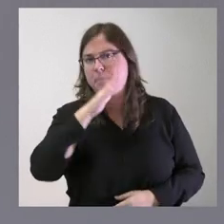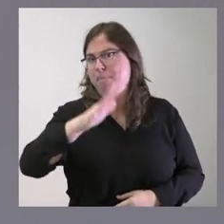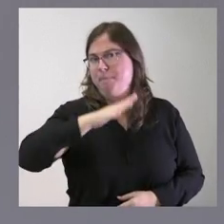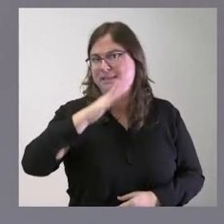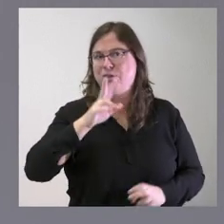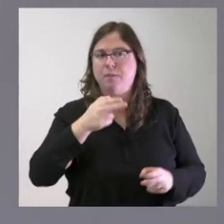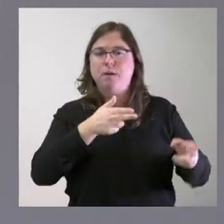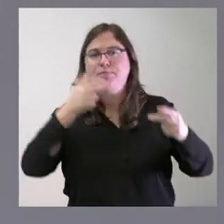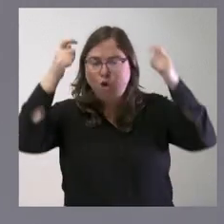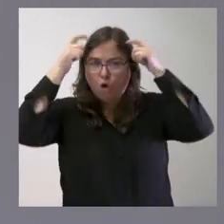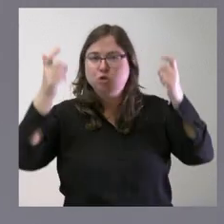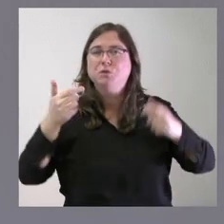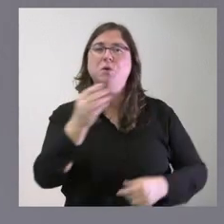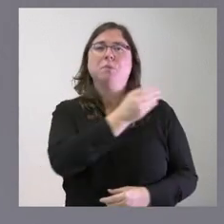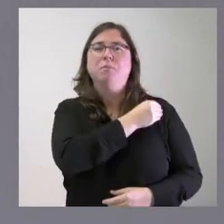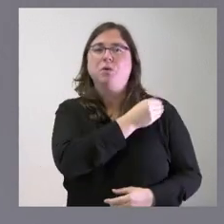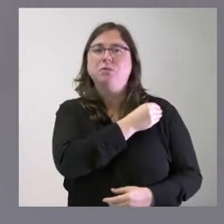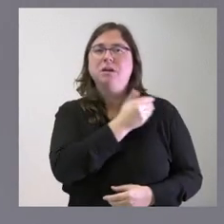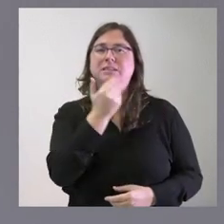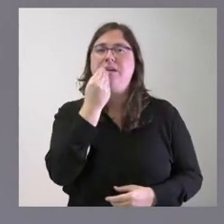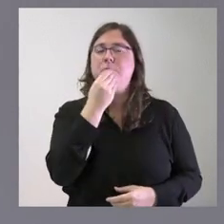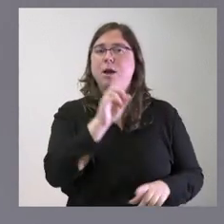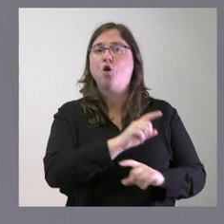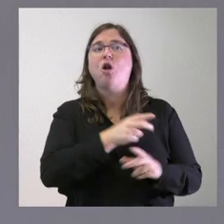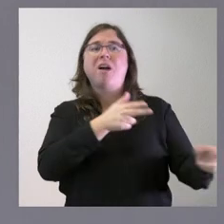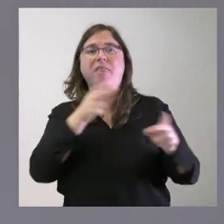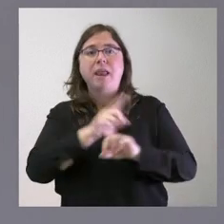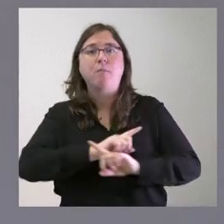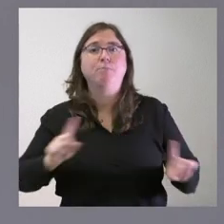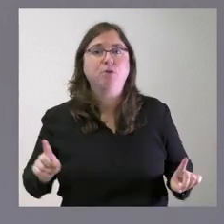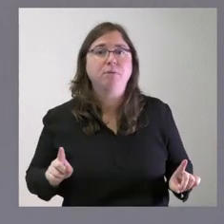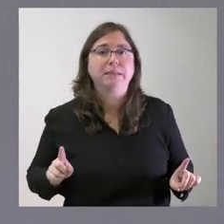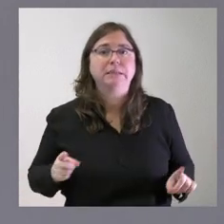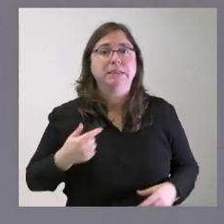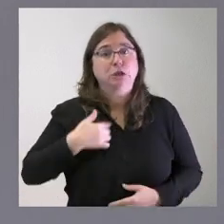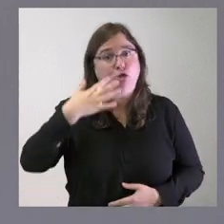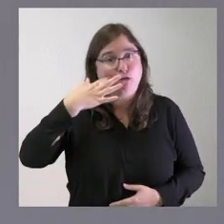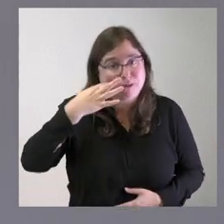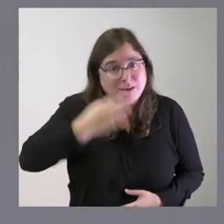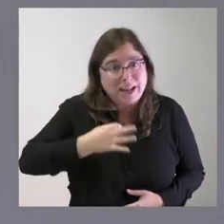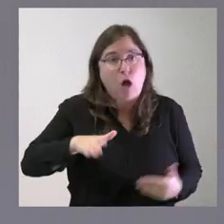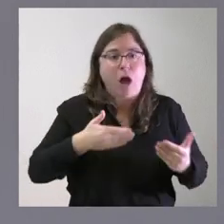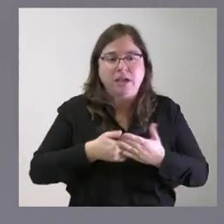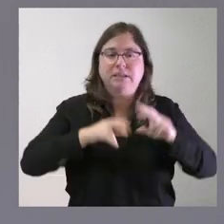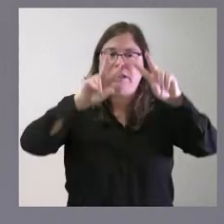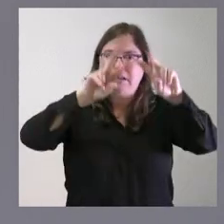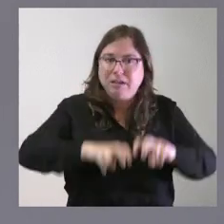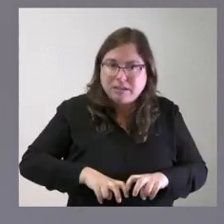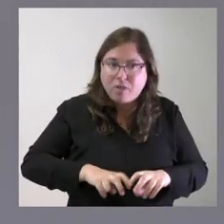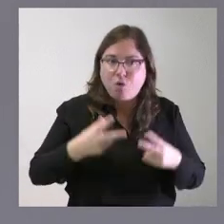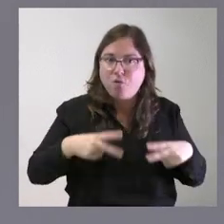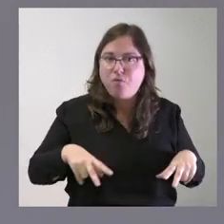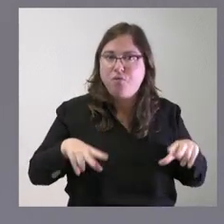del oso preguntaba usted si lo mejor es prohibir las cacerías pues yo creo que hasta que no finalice la investigación no procede